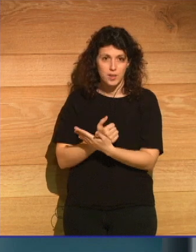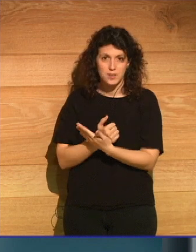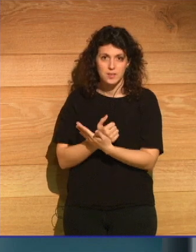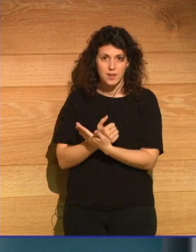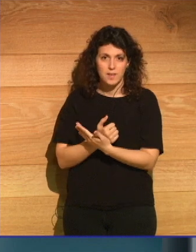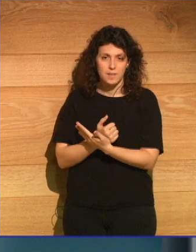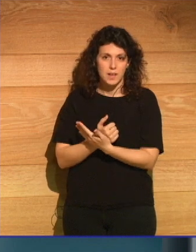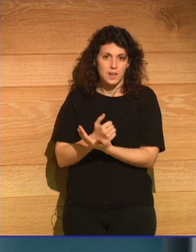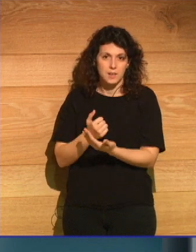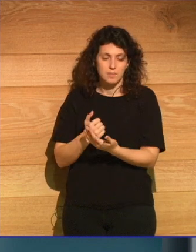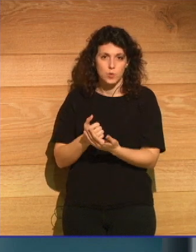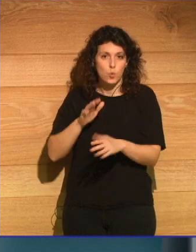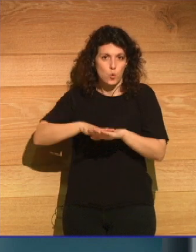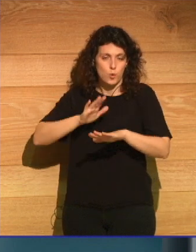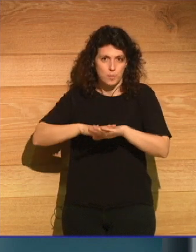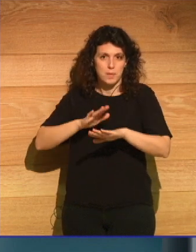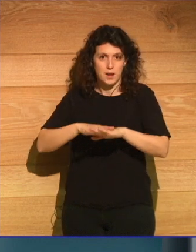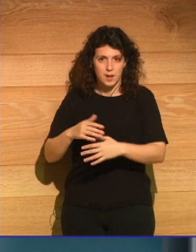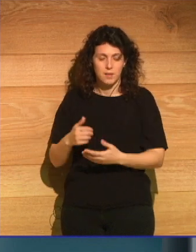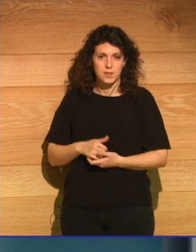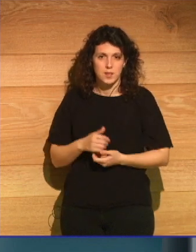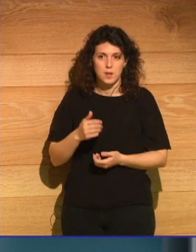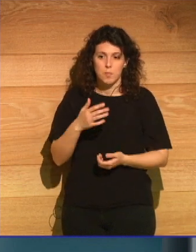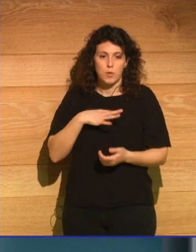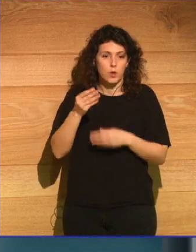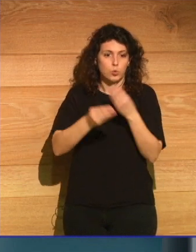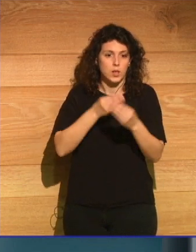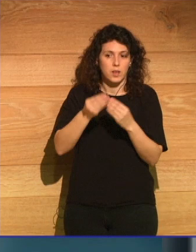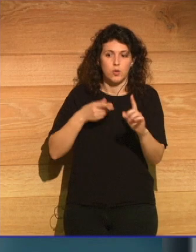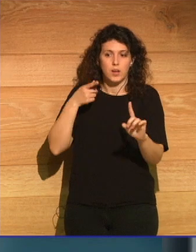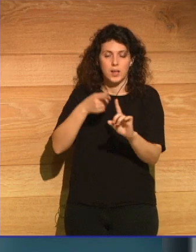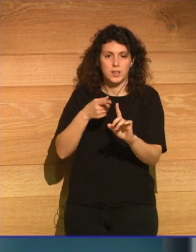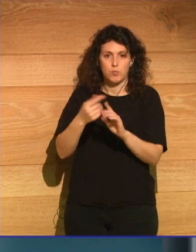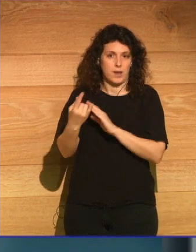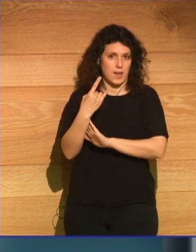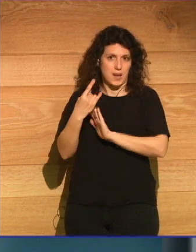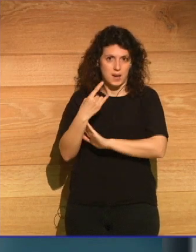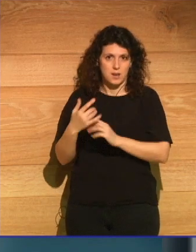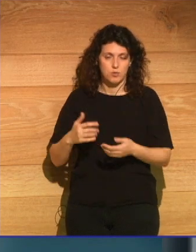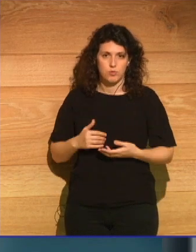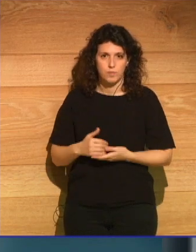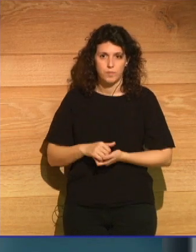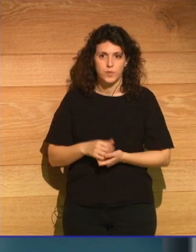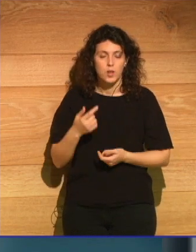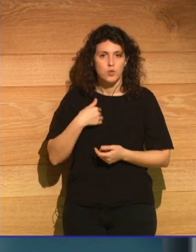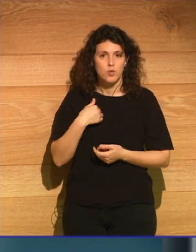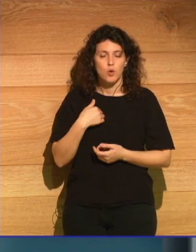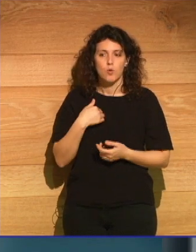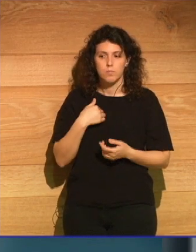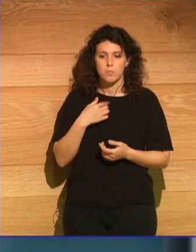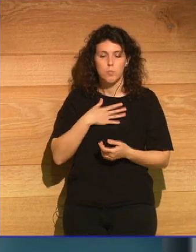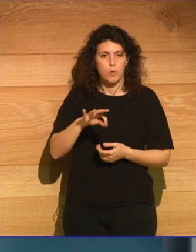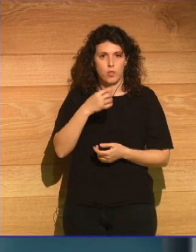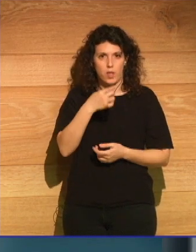se pueden utilizar como un medio para manipularnos. Me atrevería a decir incluso